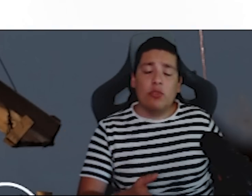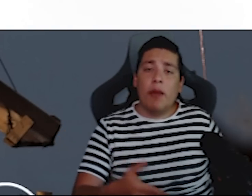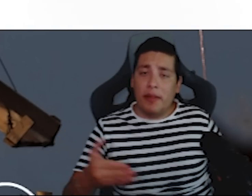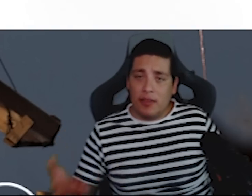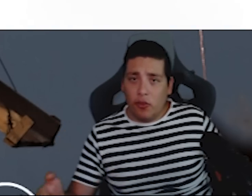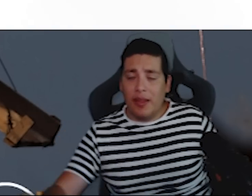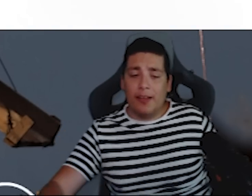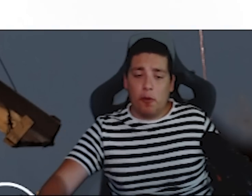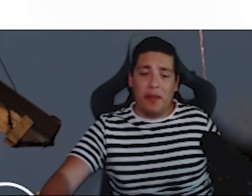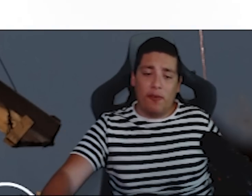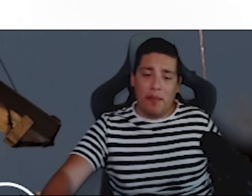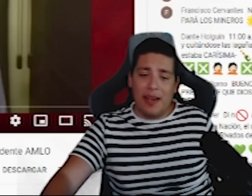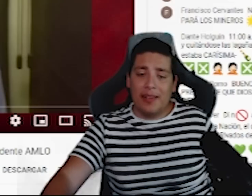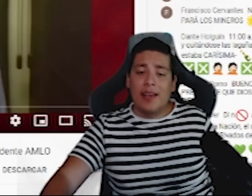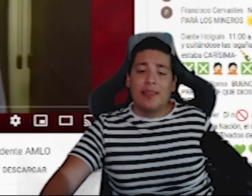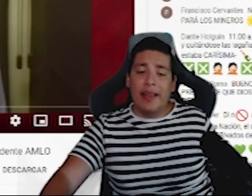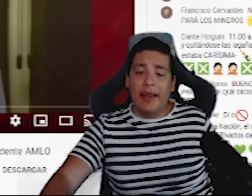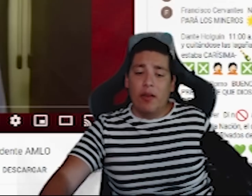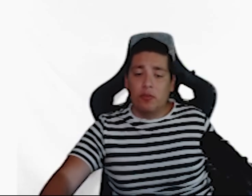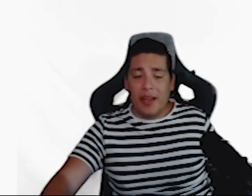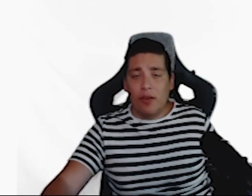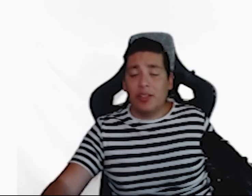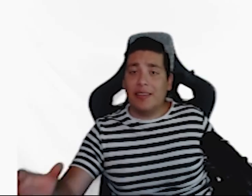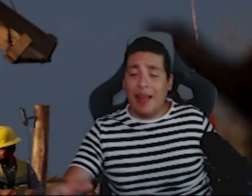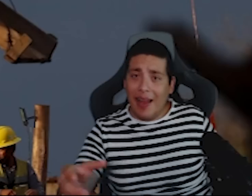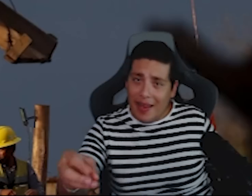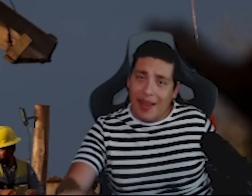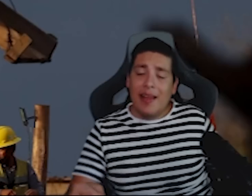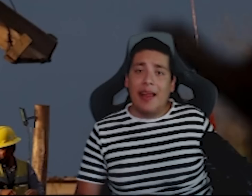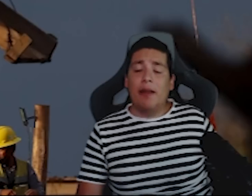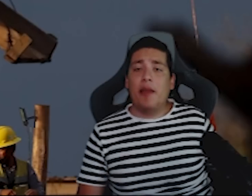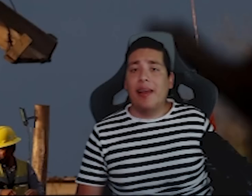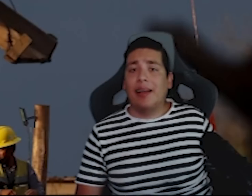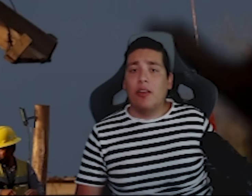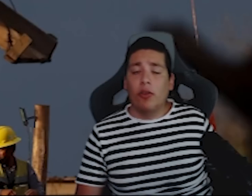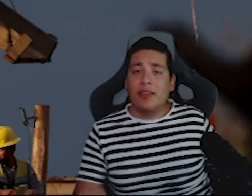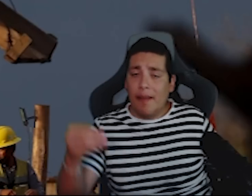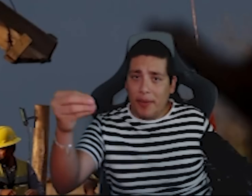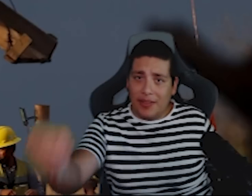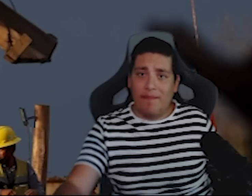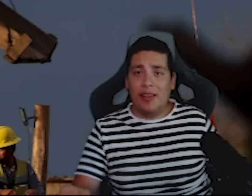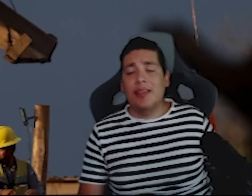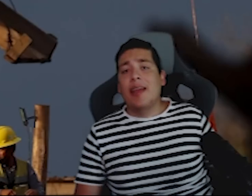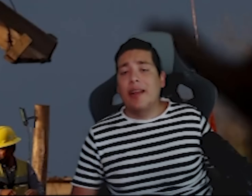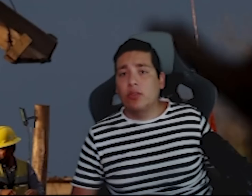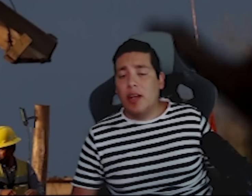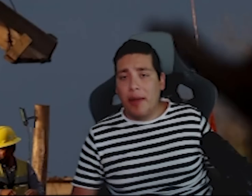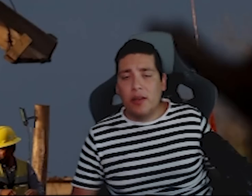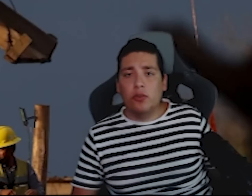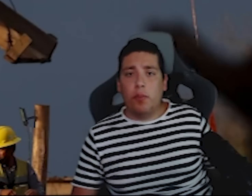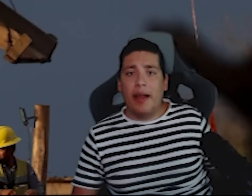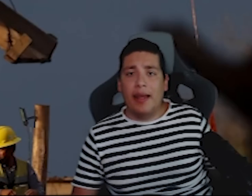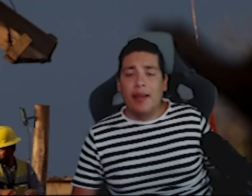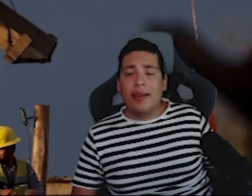esto a petición de las propias familias de los mineros que están allí al pie del cañón están presentes en los